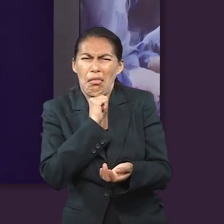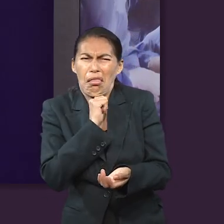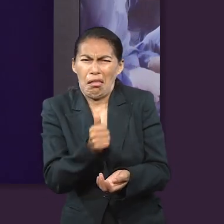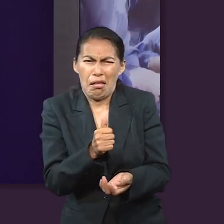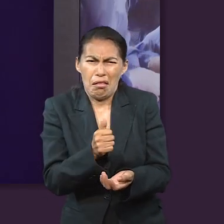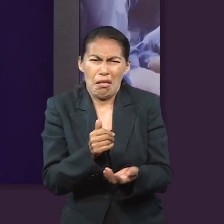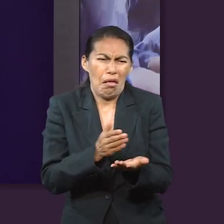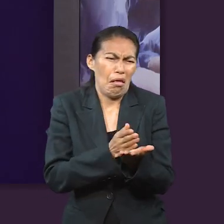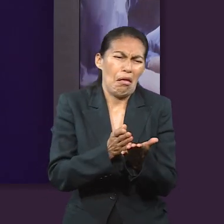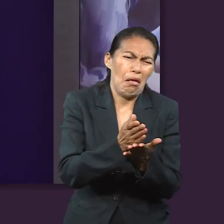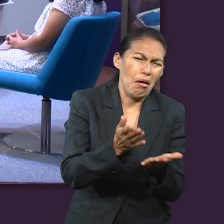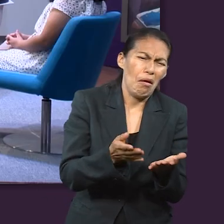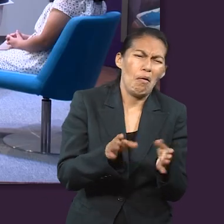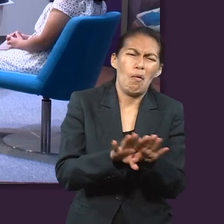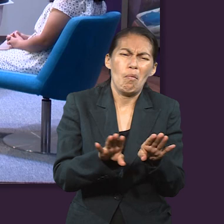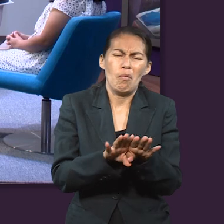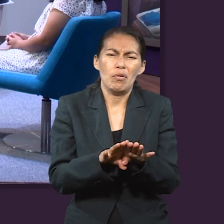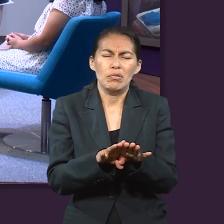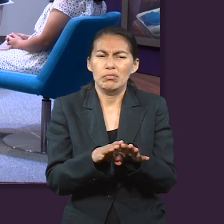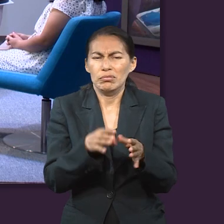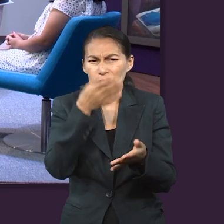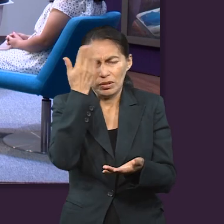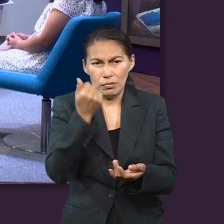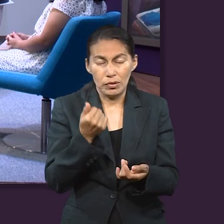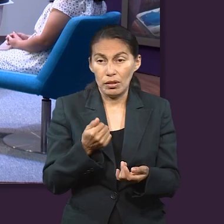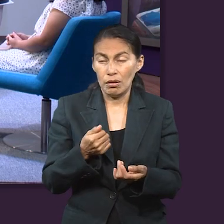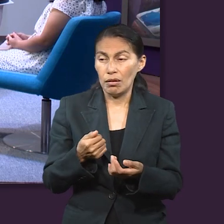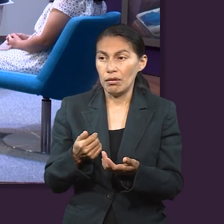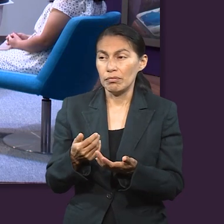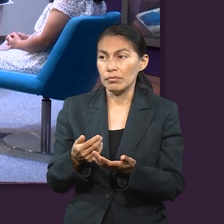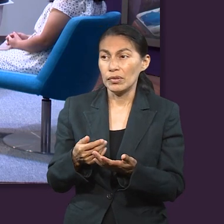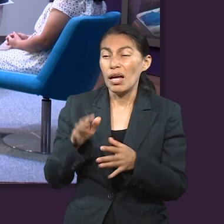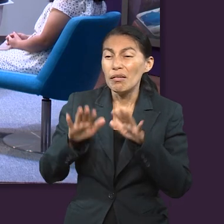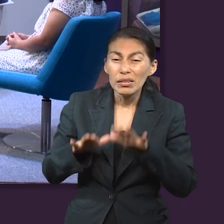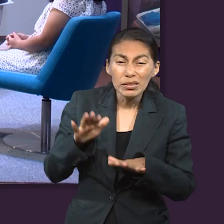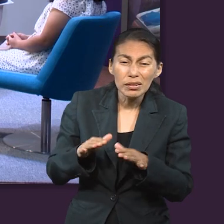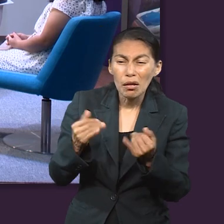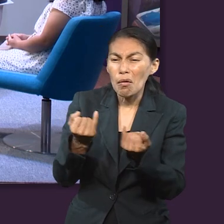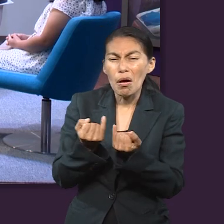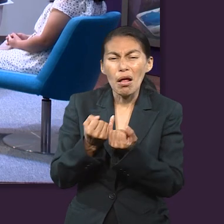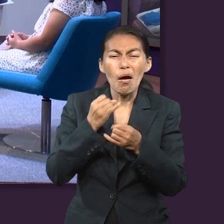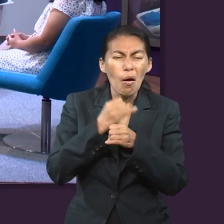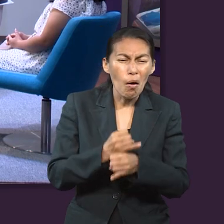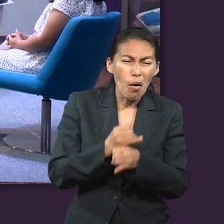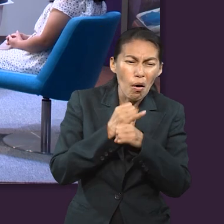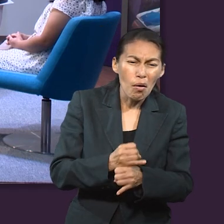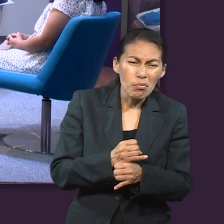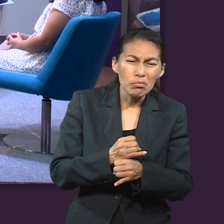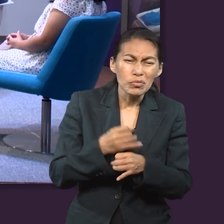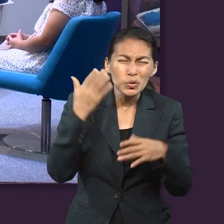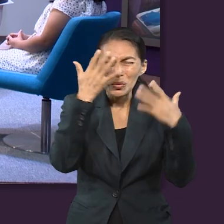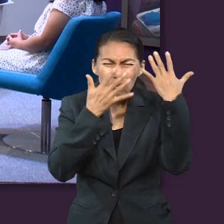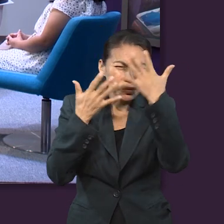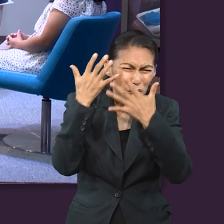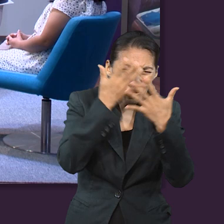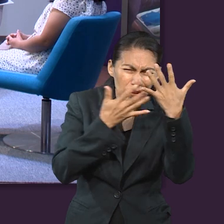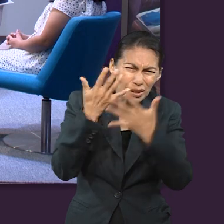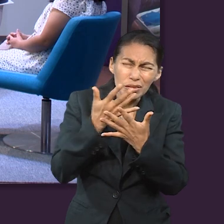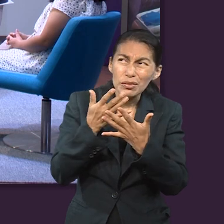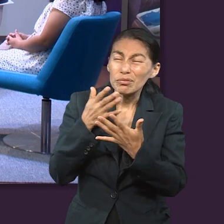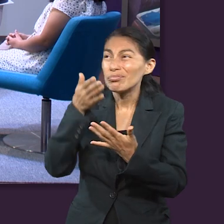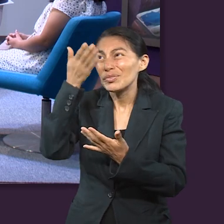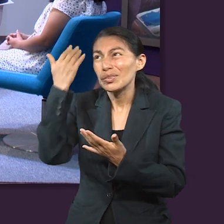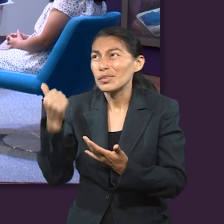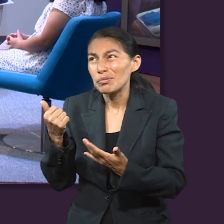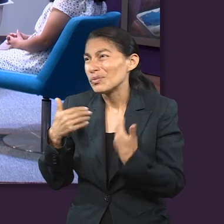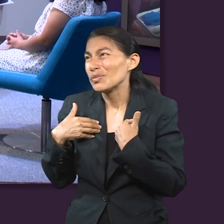desorientados. Tal vez no es suficientemente específico para explicarnos por qué sucede cada detalle y como Job podemos estar